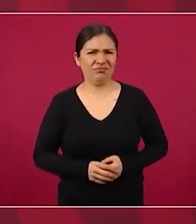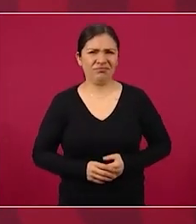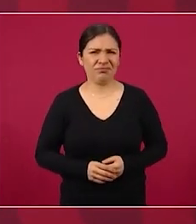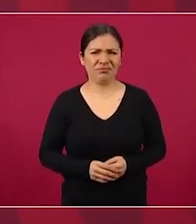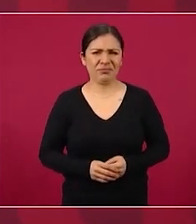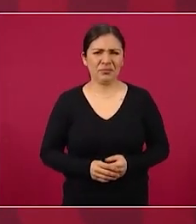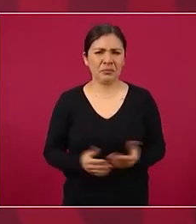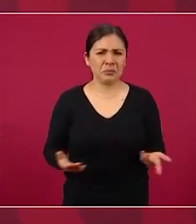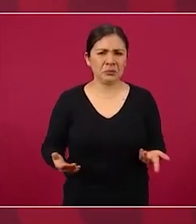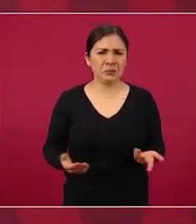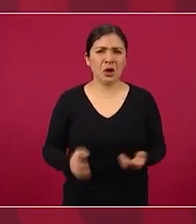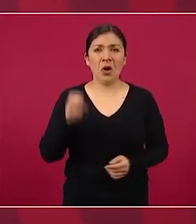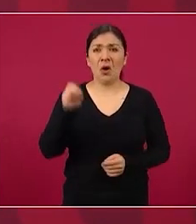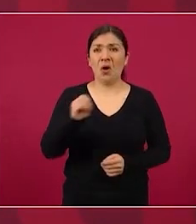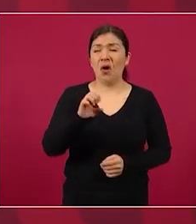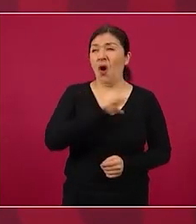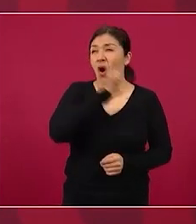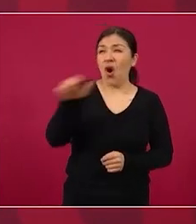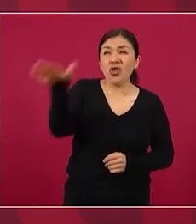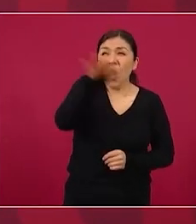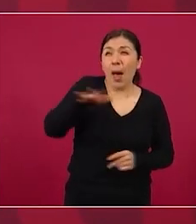o xenofobia